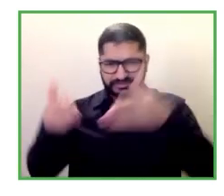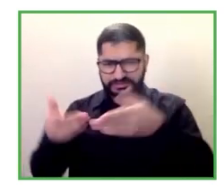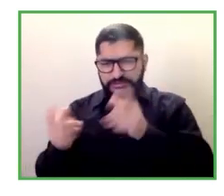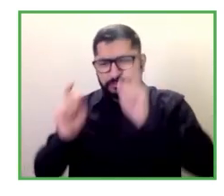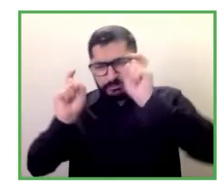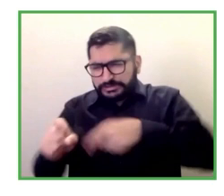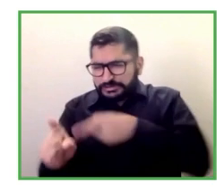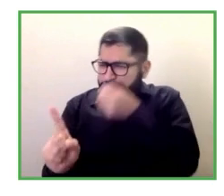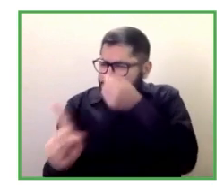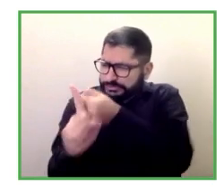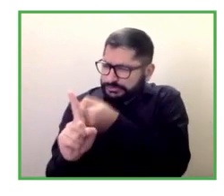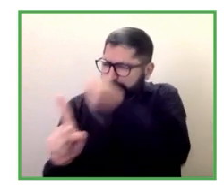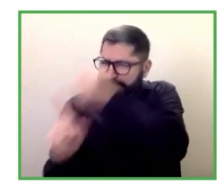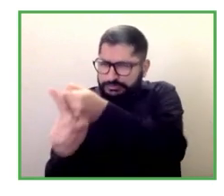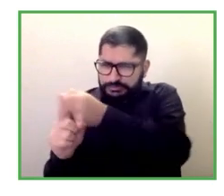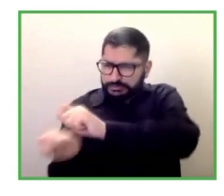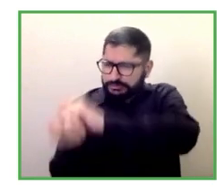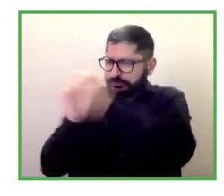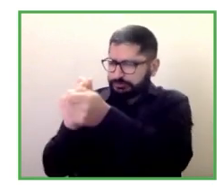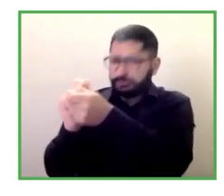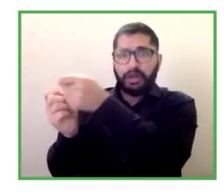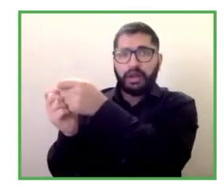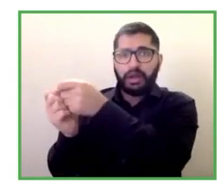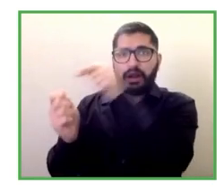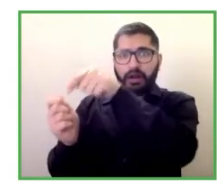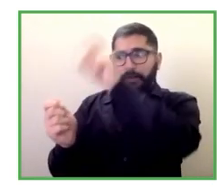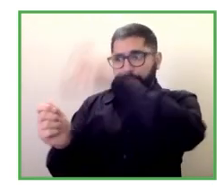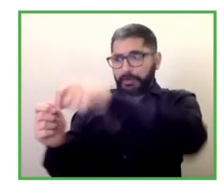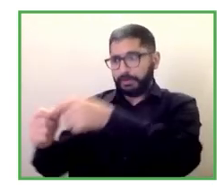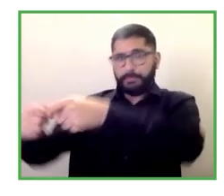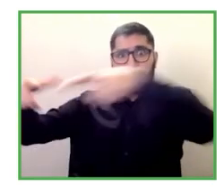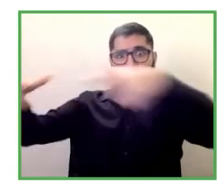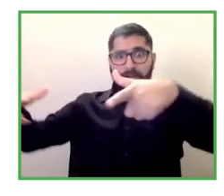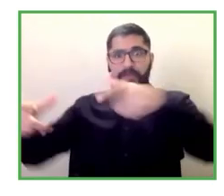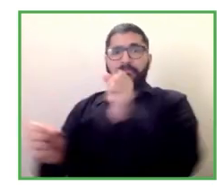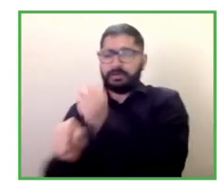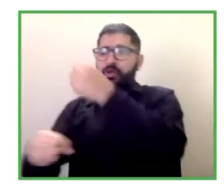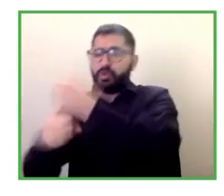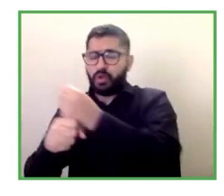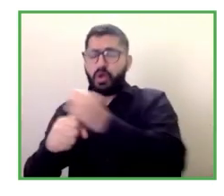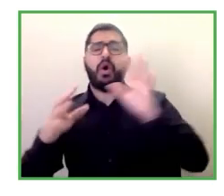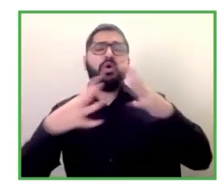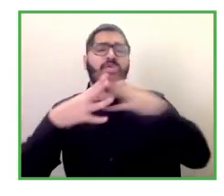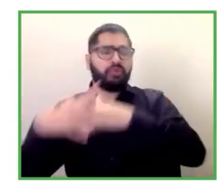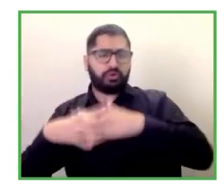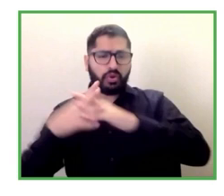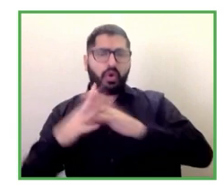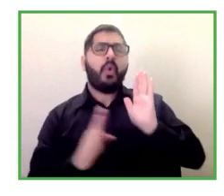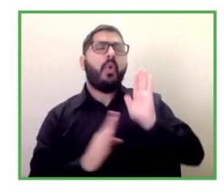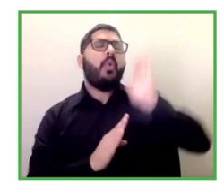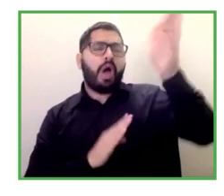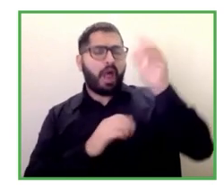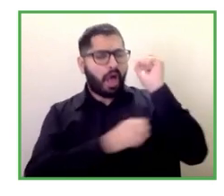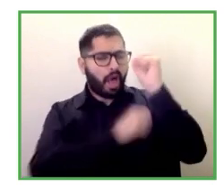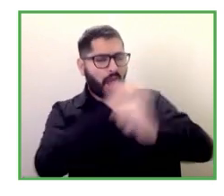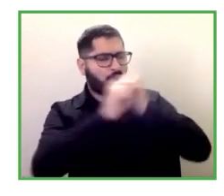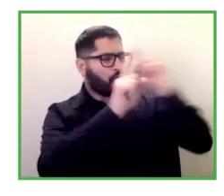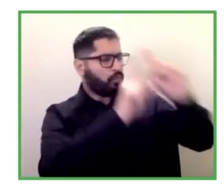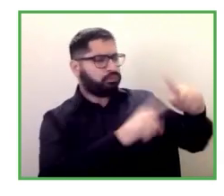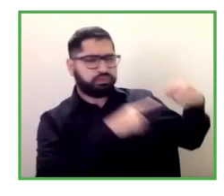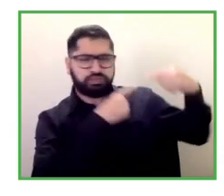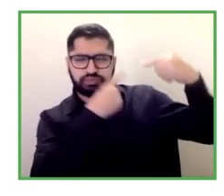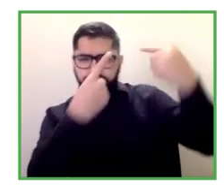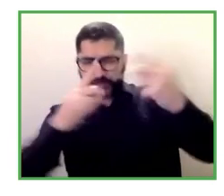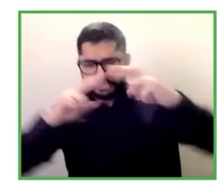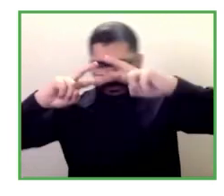departamento de trabajo de Estados Unidos después de varios años de investigación en el 2008 que trabajó con